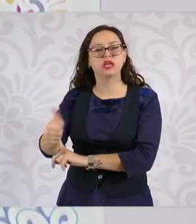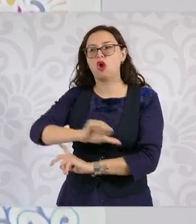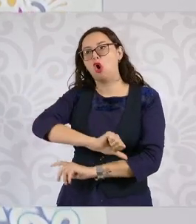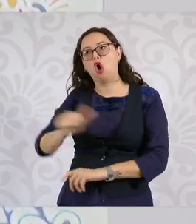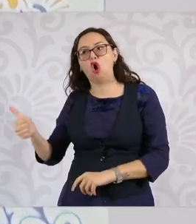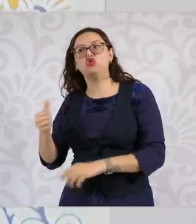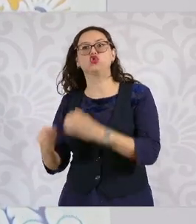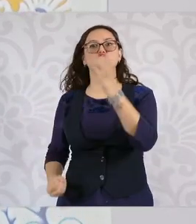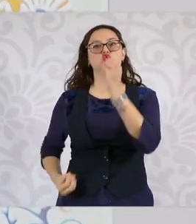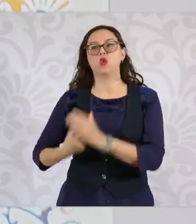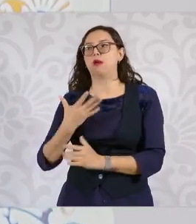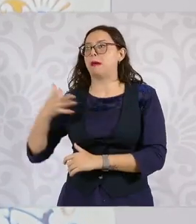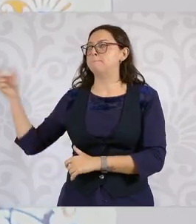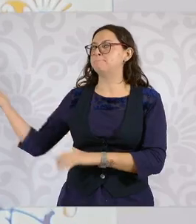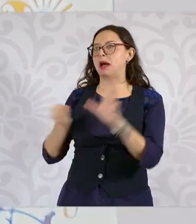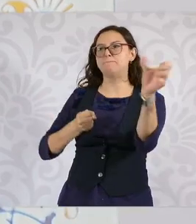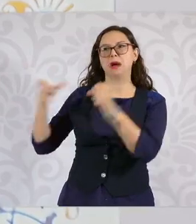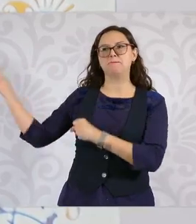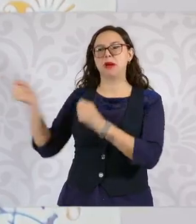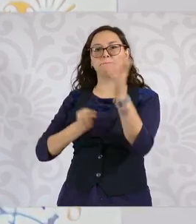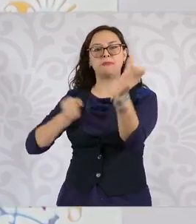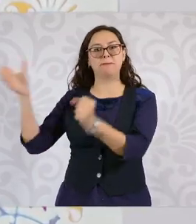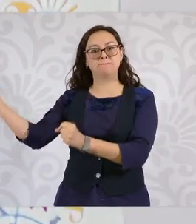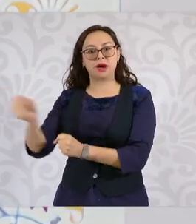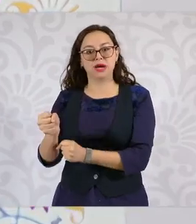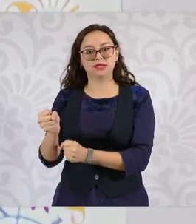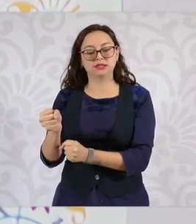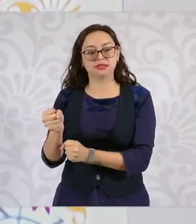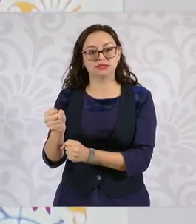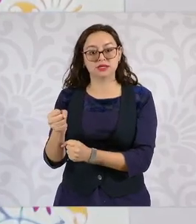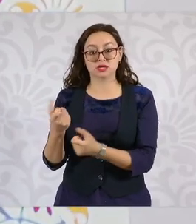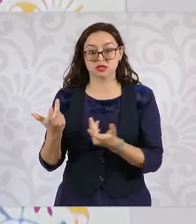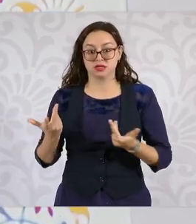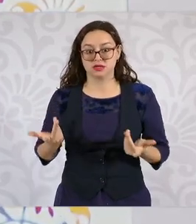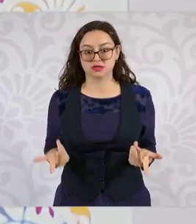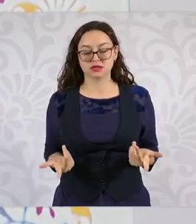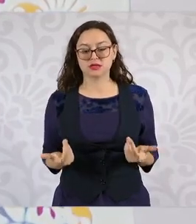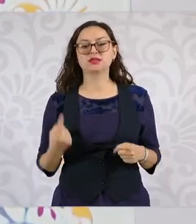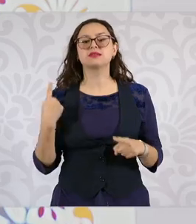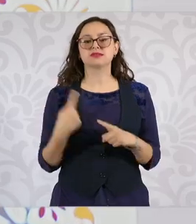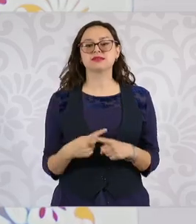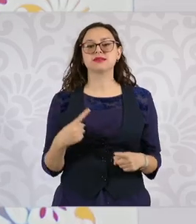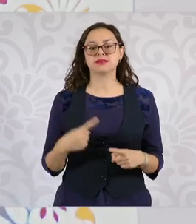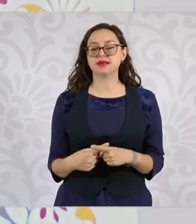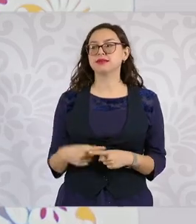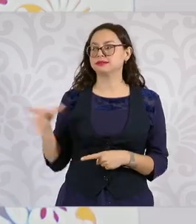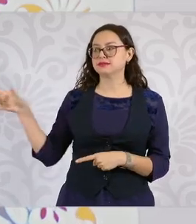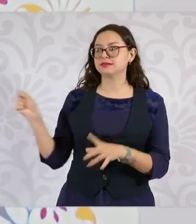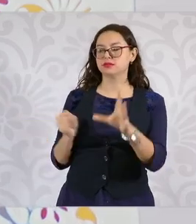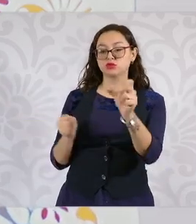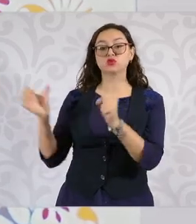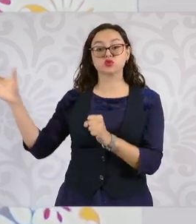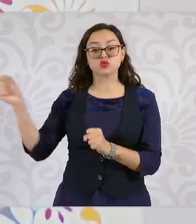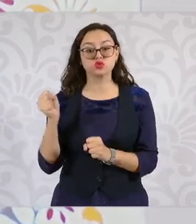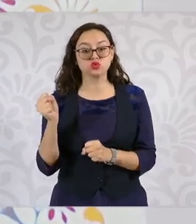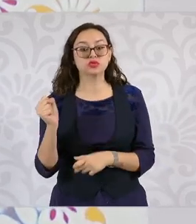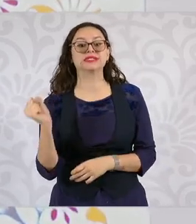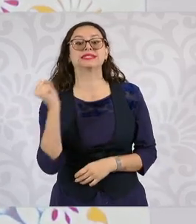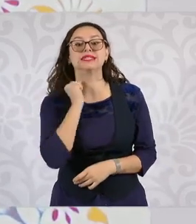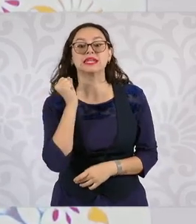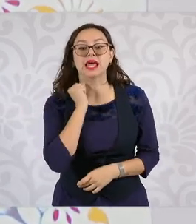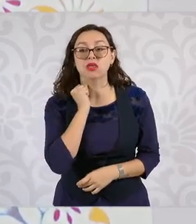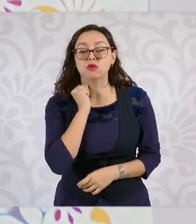¿cómo se nombran? Por la mayoría calificada del Senado y si no hay mayoría calificada directamente